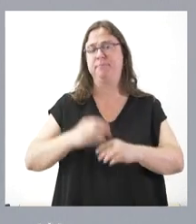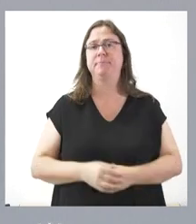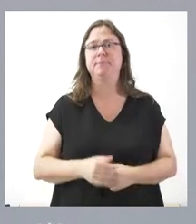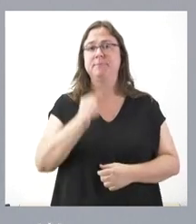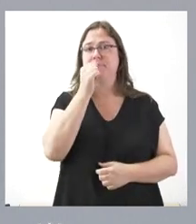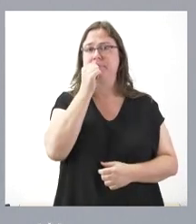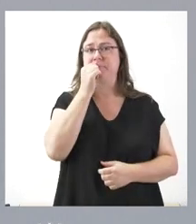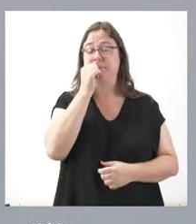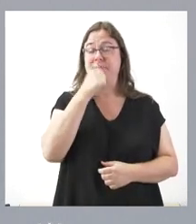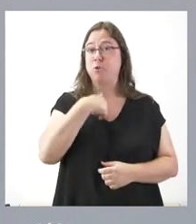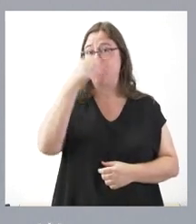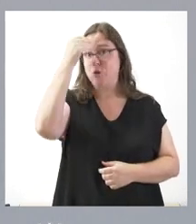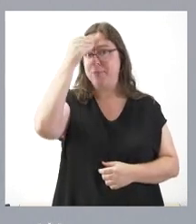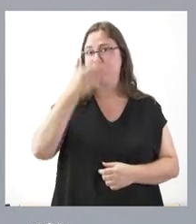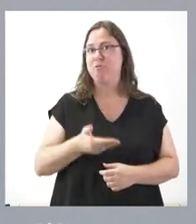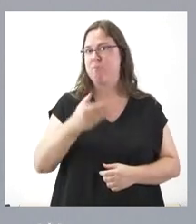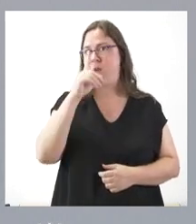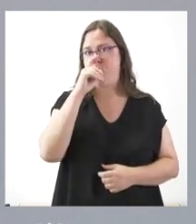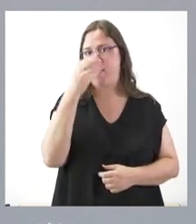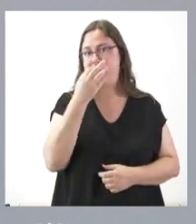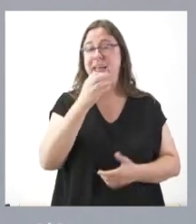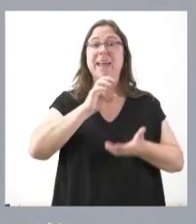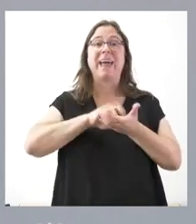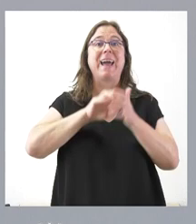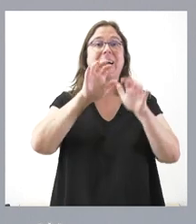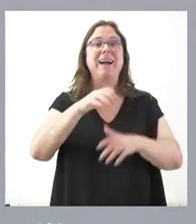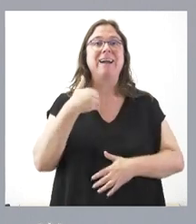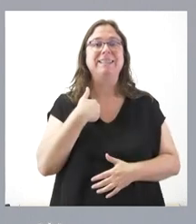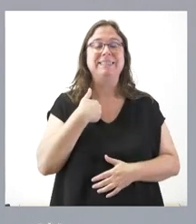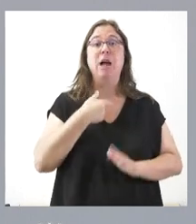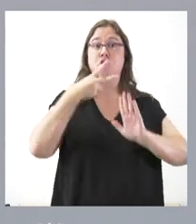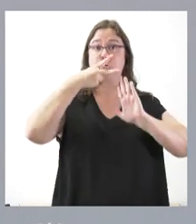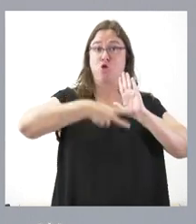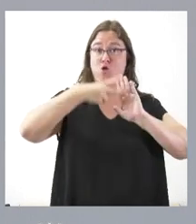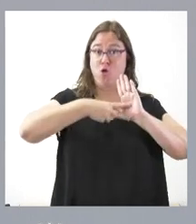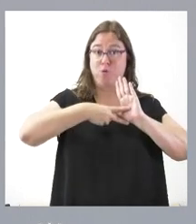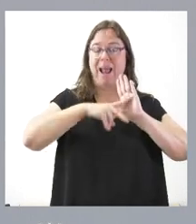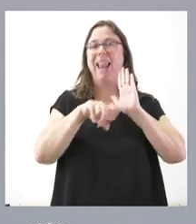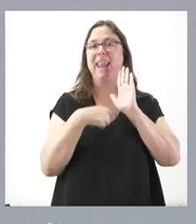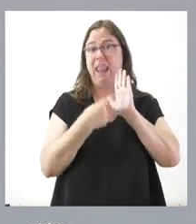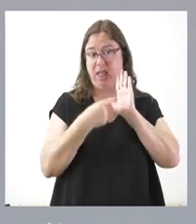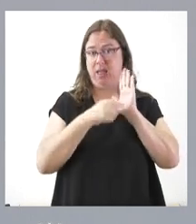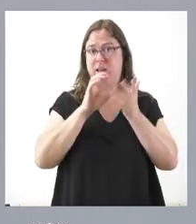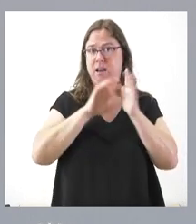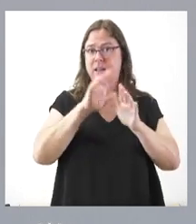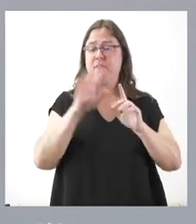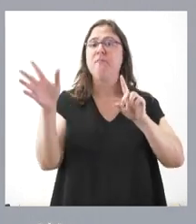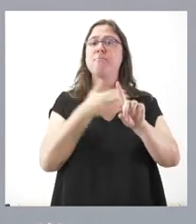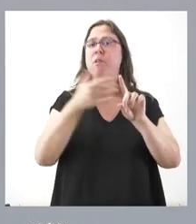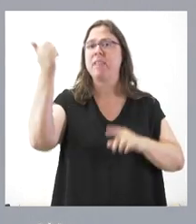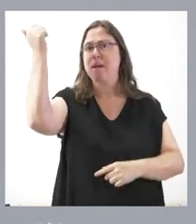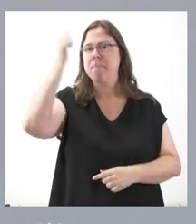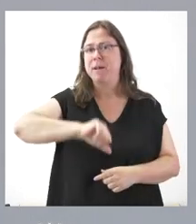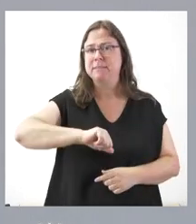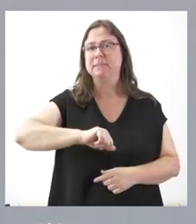yo creo que es importante recordar también que Castilla y León tiene una de las normativas, una de las leyes de violencia de género